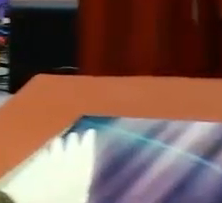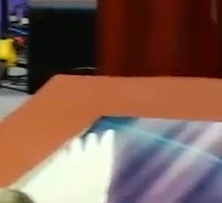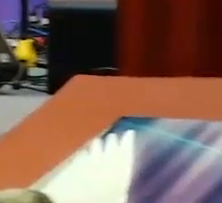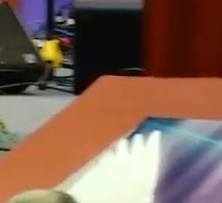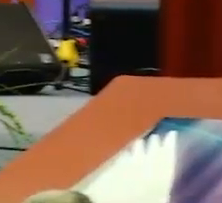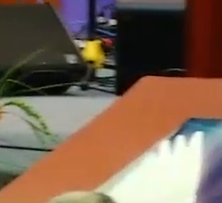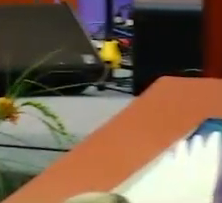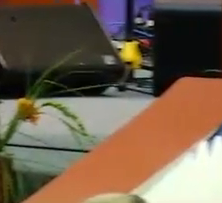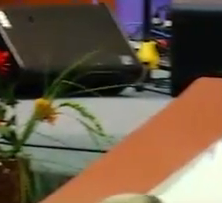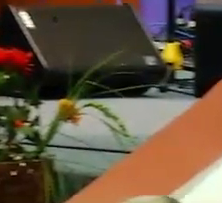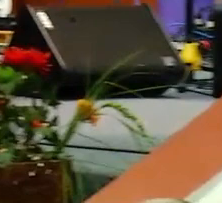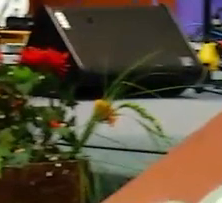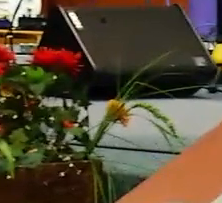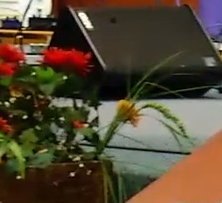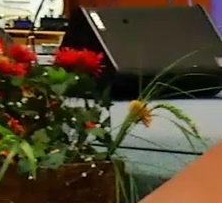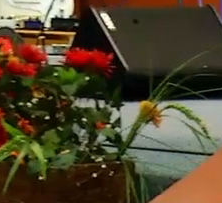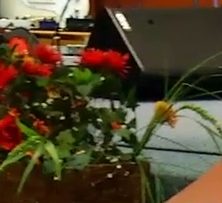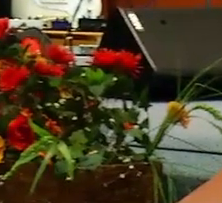Pero